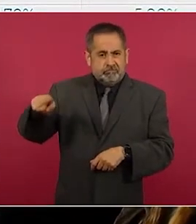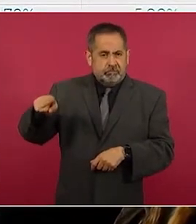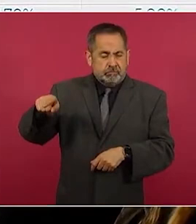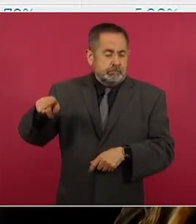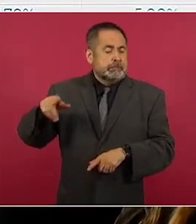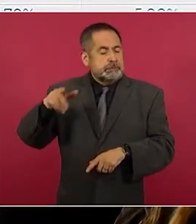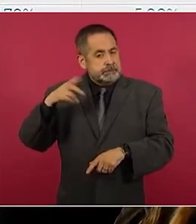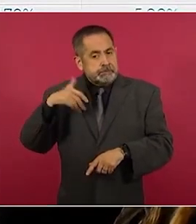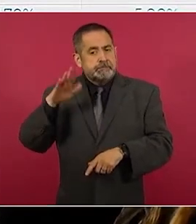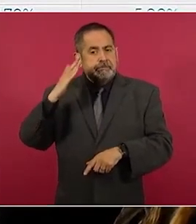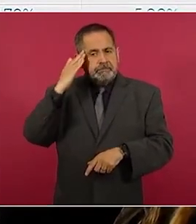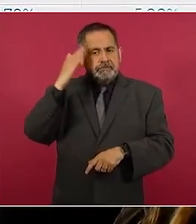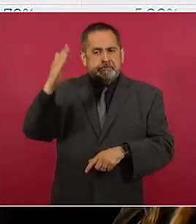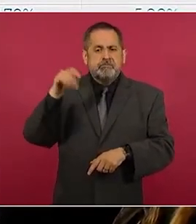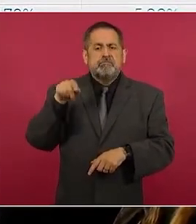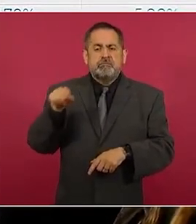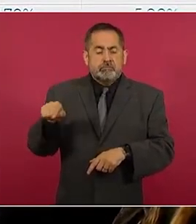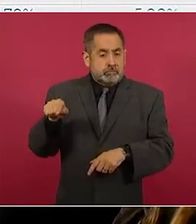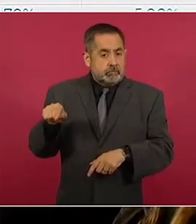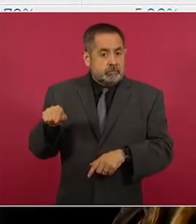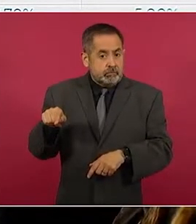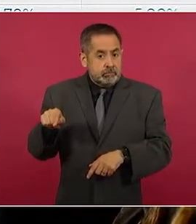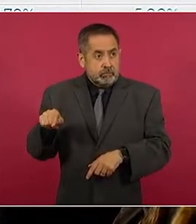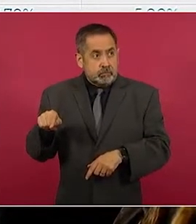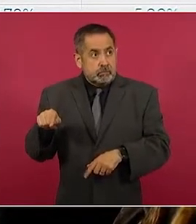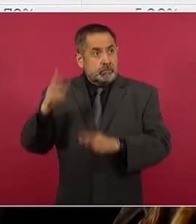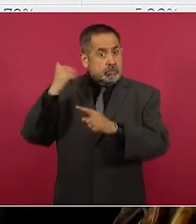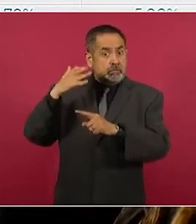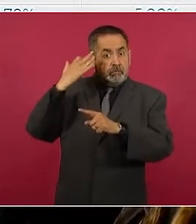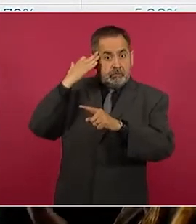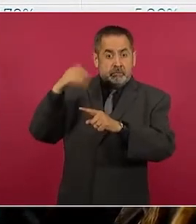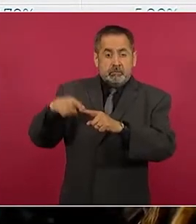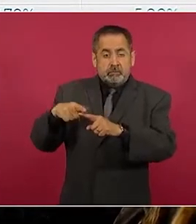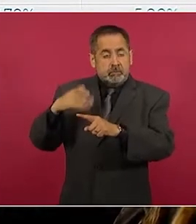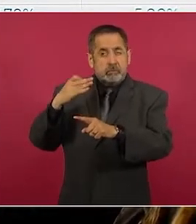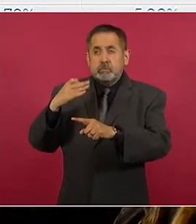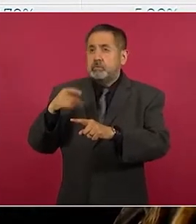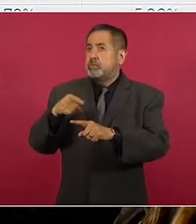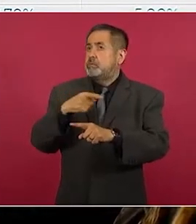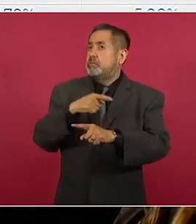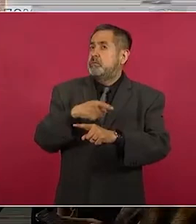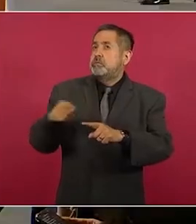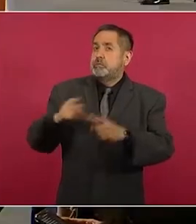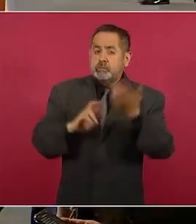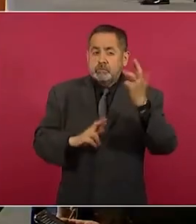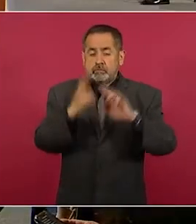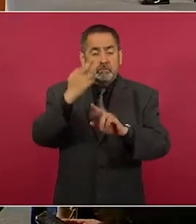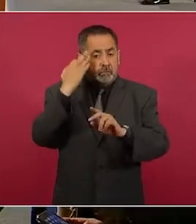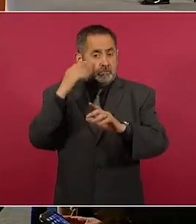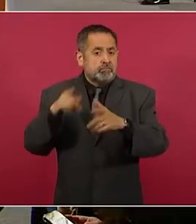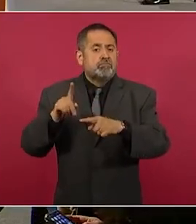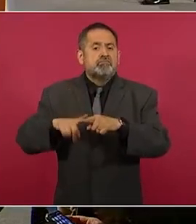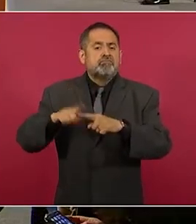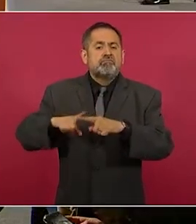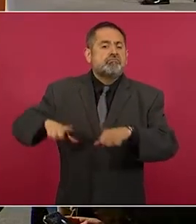antes había estado gobernando Yucatán en la época revolucionaria